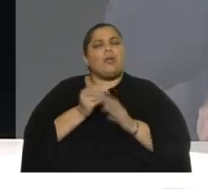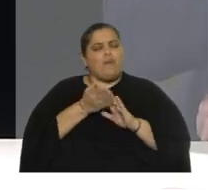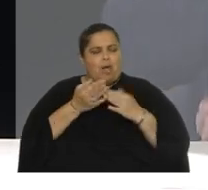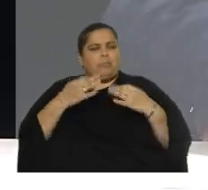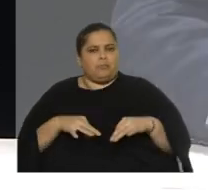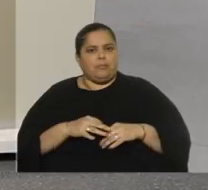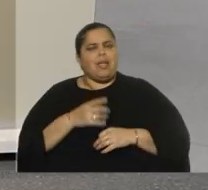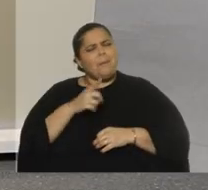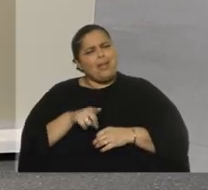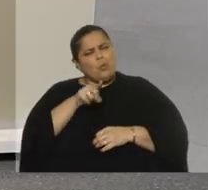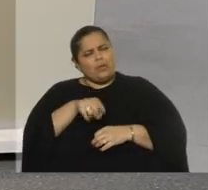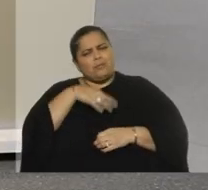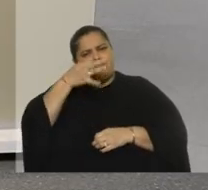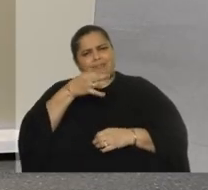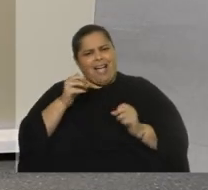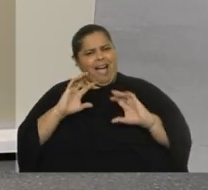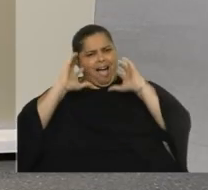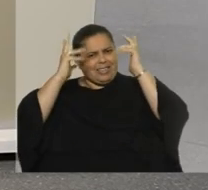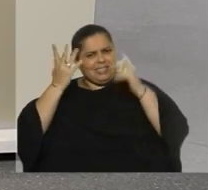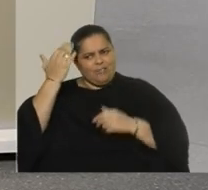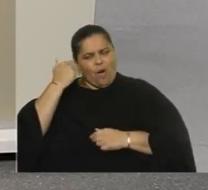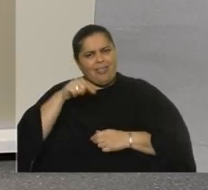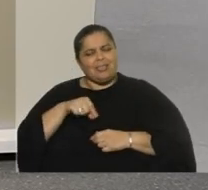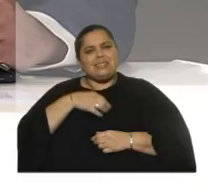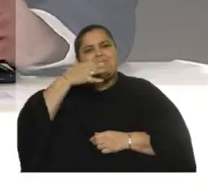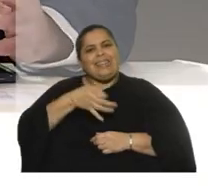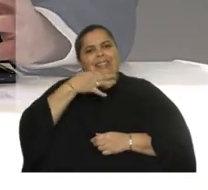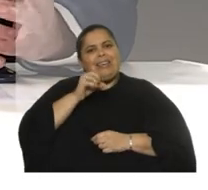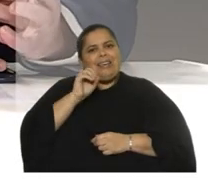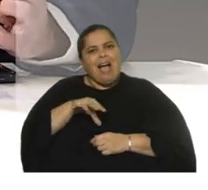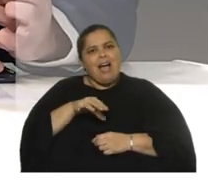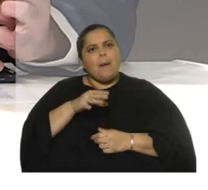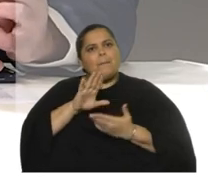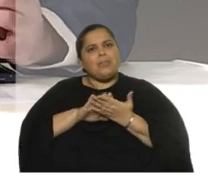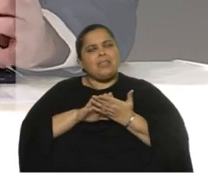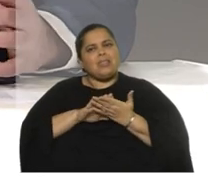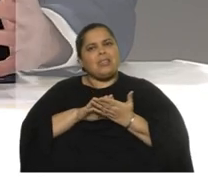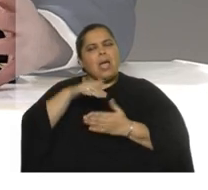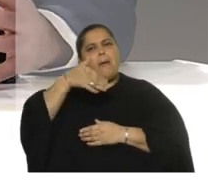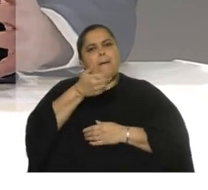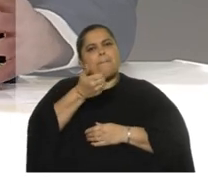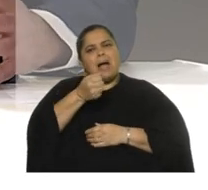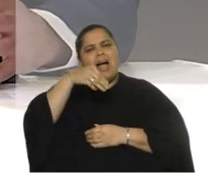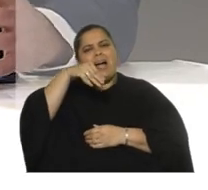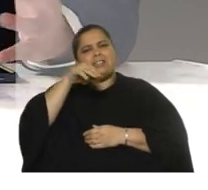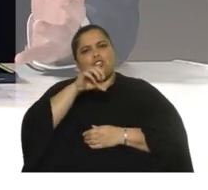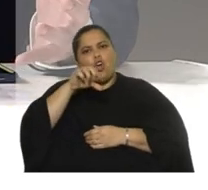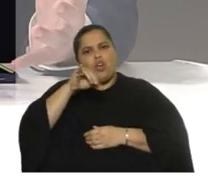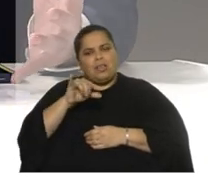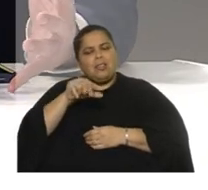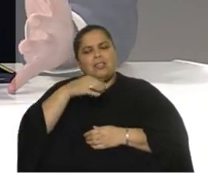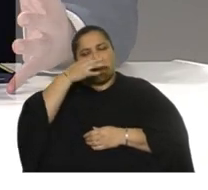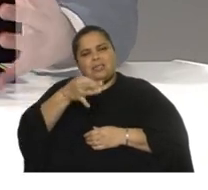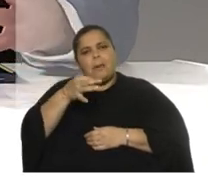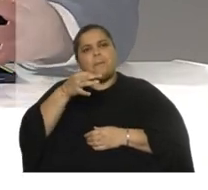parece recibo la crítica que vino creo que el consejero por el orden docente Masoni le hizo pero creo que se repitió de que en